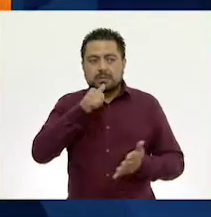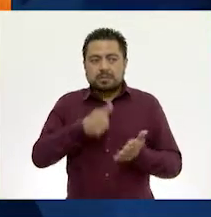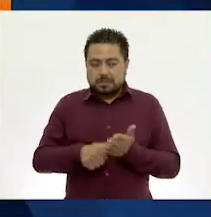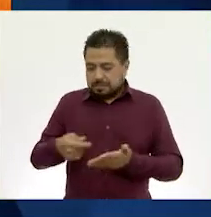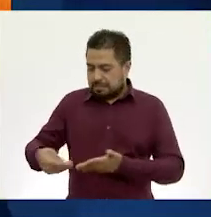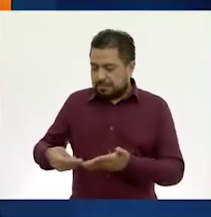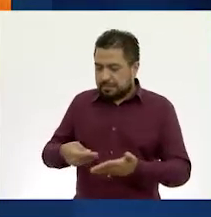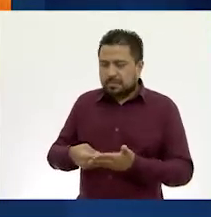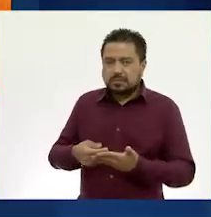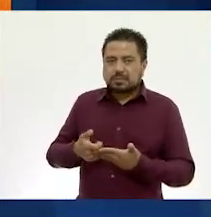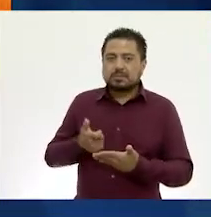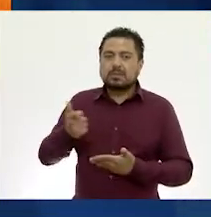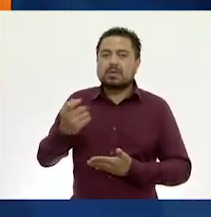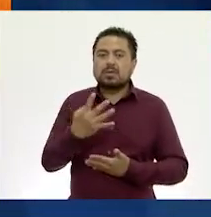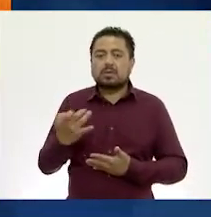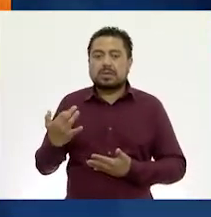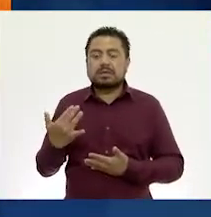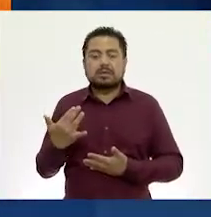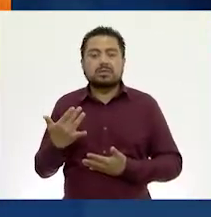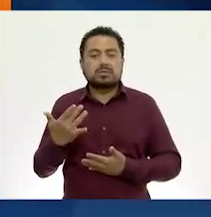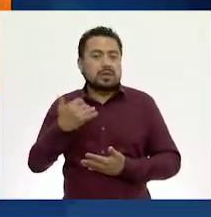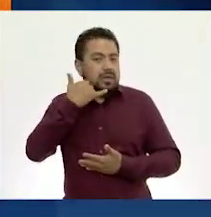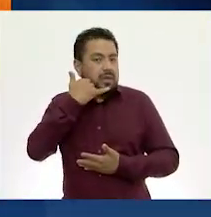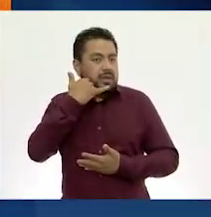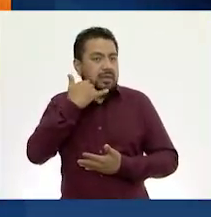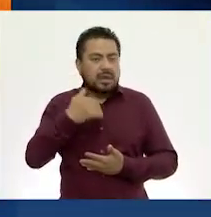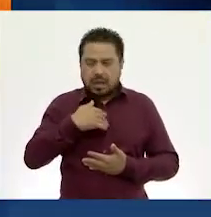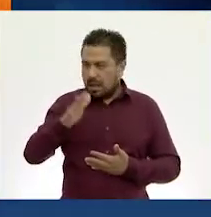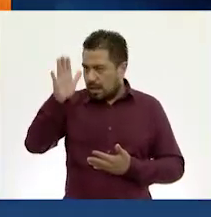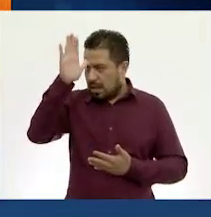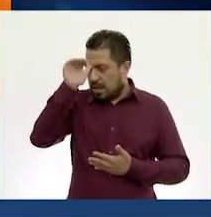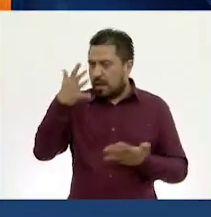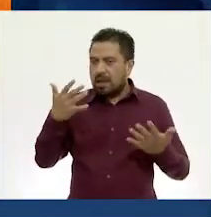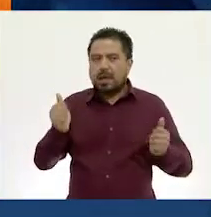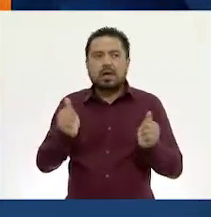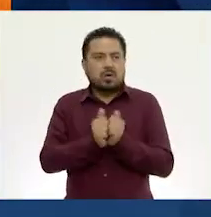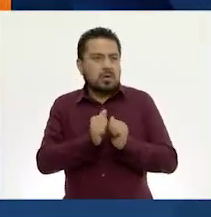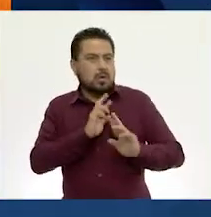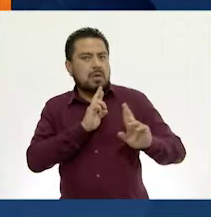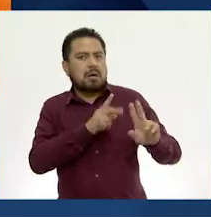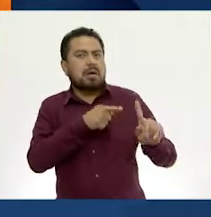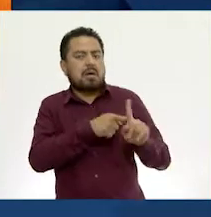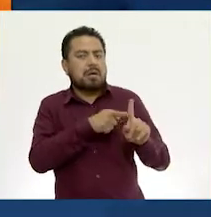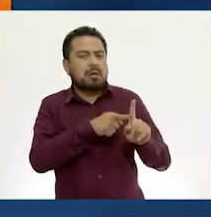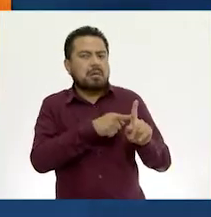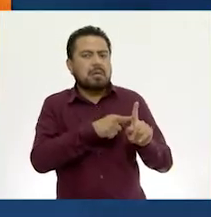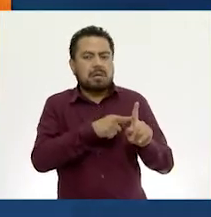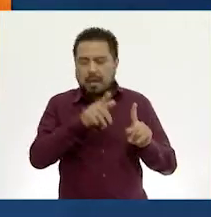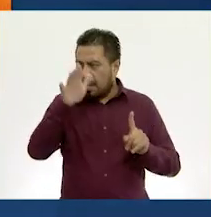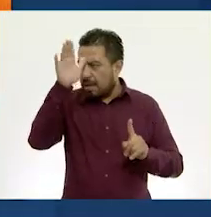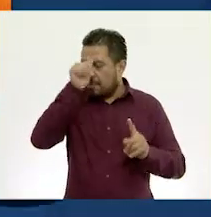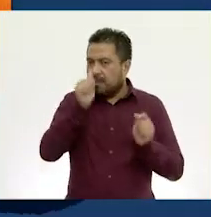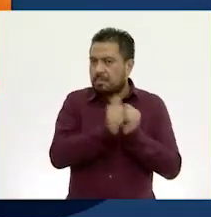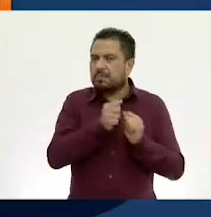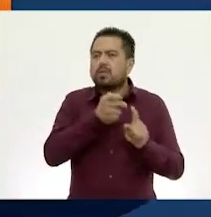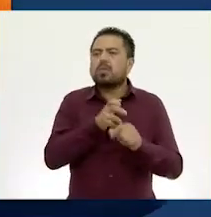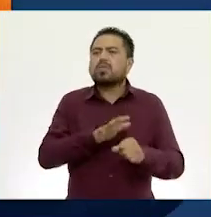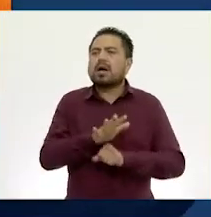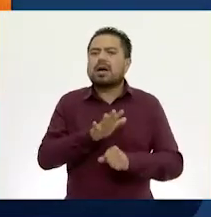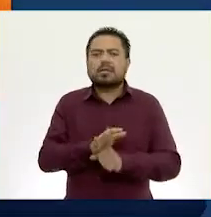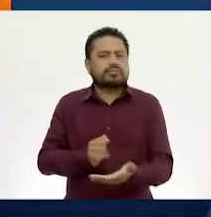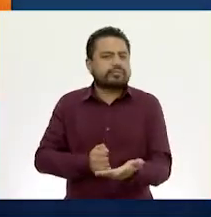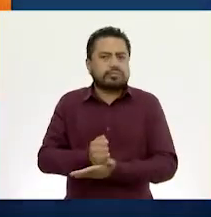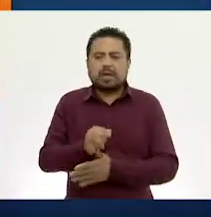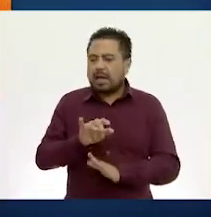es de 450. Entonces, pues estoy de acuerdo ya con el resultado. Y de acuerdo con esto, ¿cuál sería la